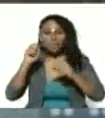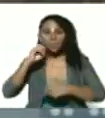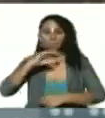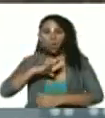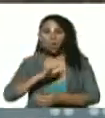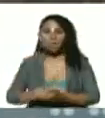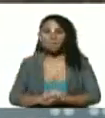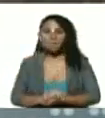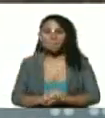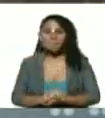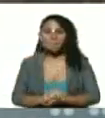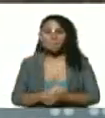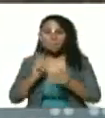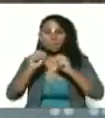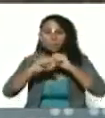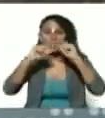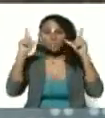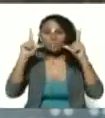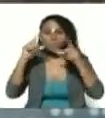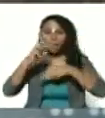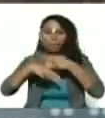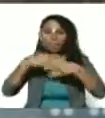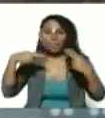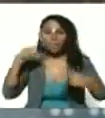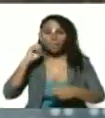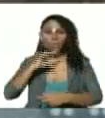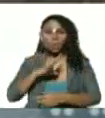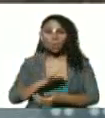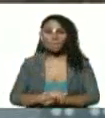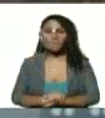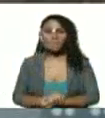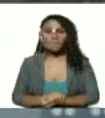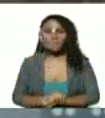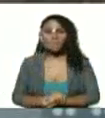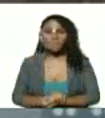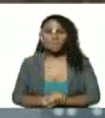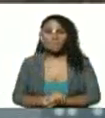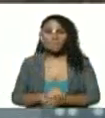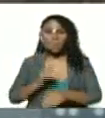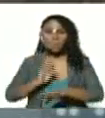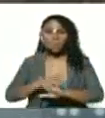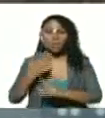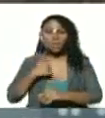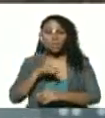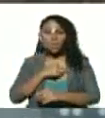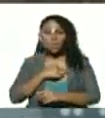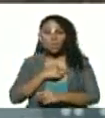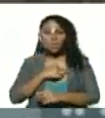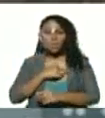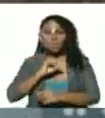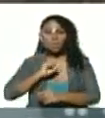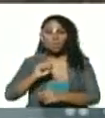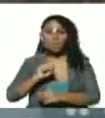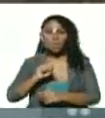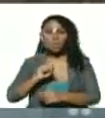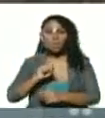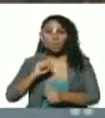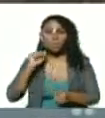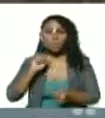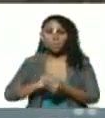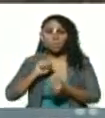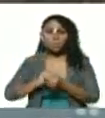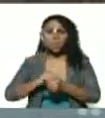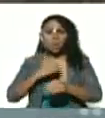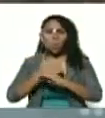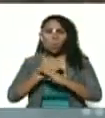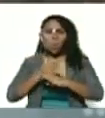de despertar revolucionario de la historia porque nosotros somos como esta